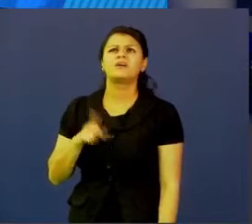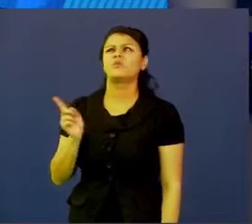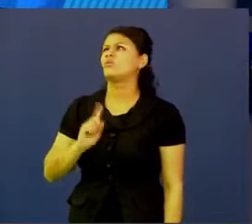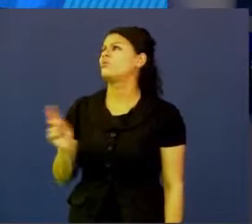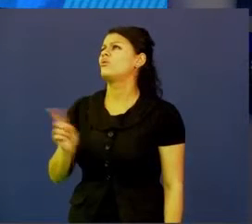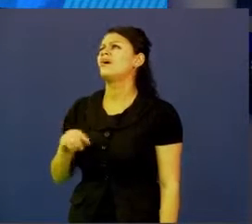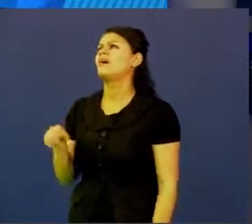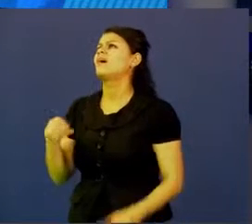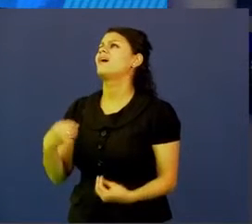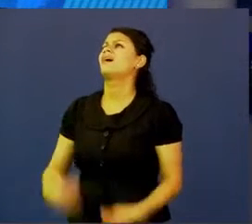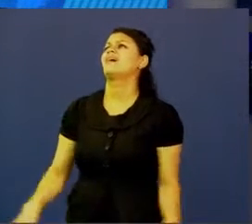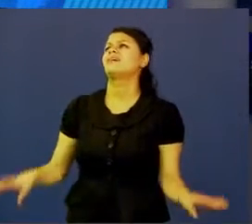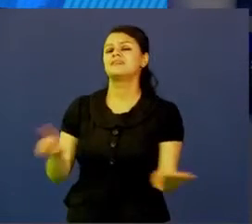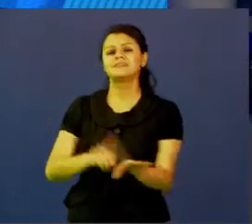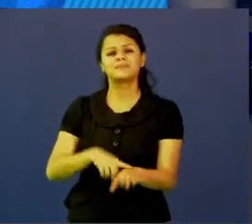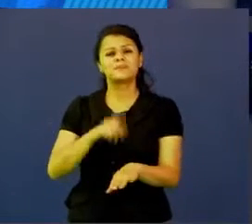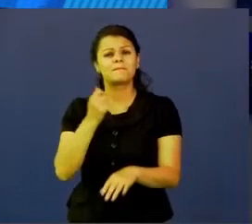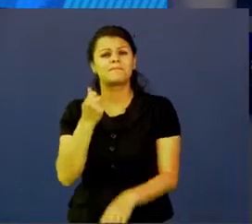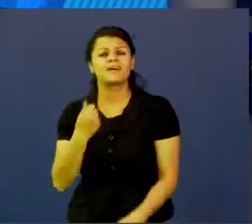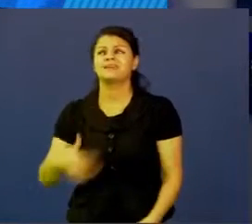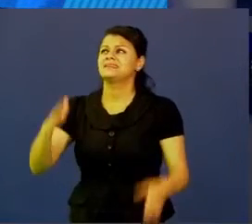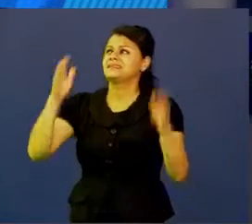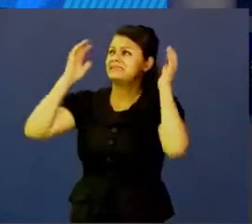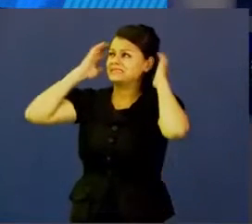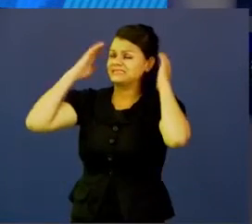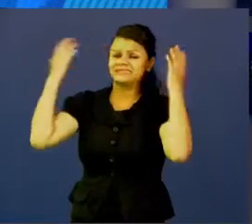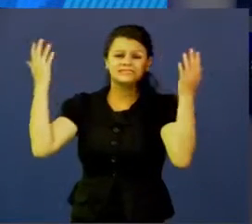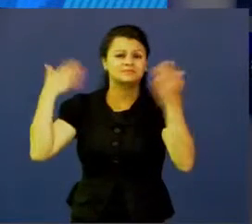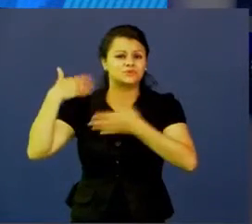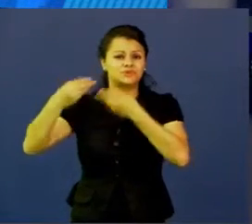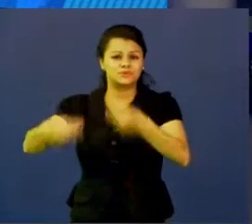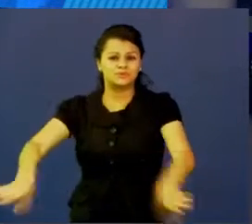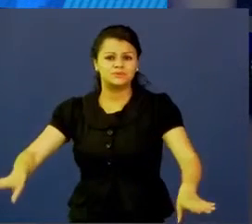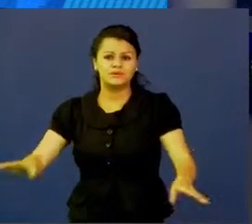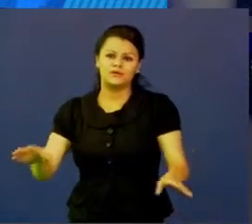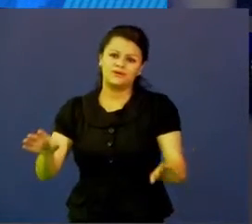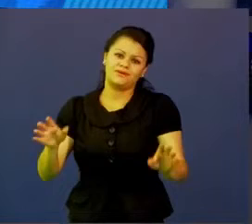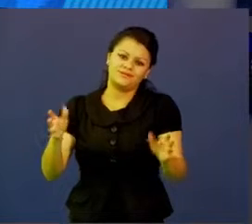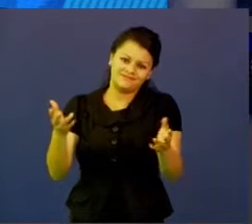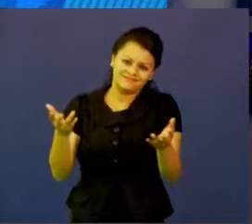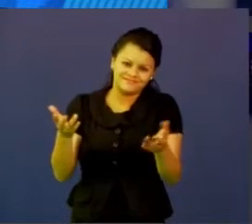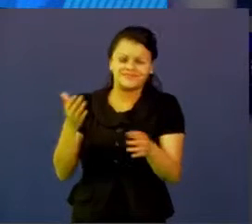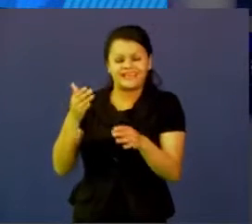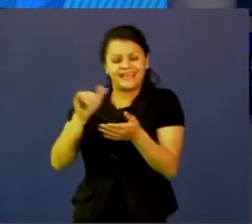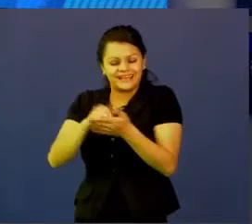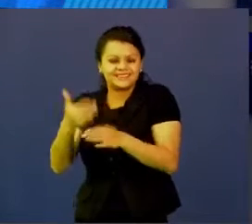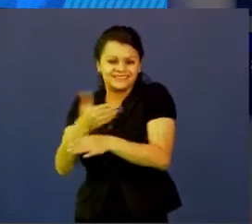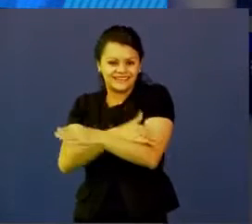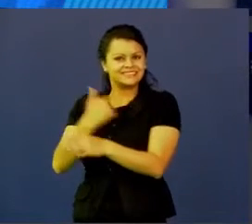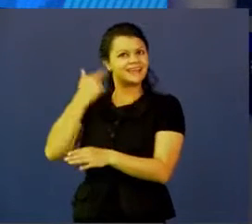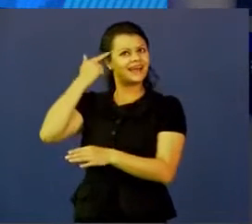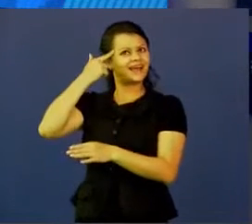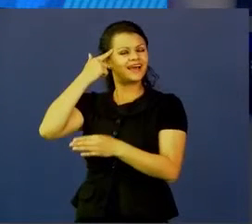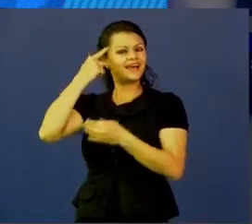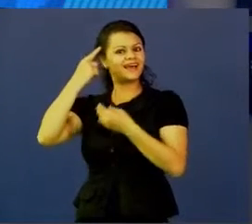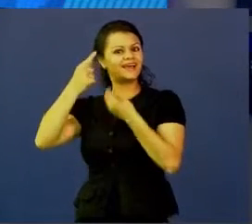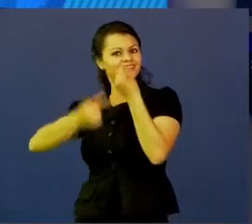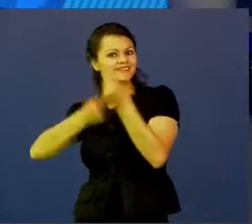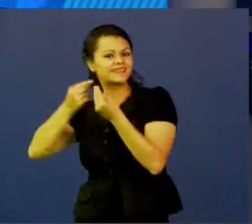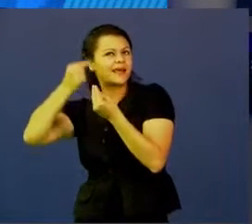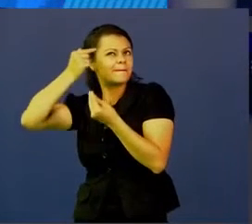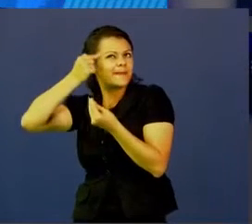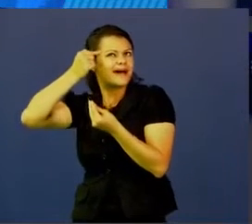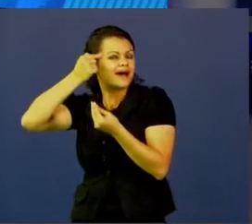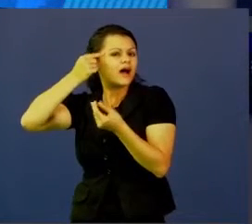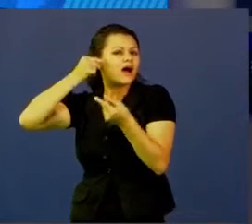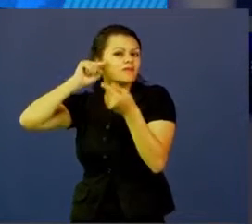se perdió la plata, mucha plata seguramente, perdimos todo en el proceso. Entonces, por eso el pensamiento de diseño lo que busca es llegar a